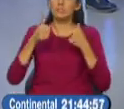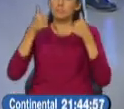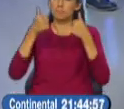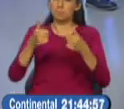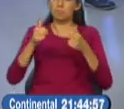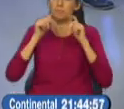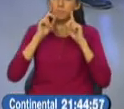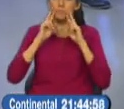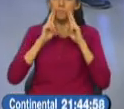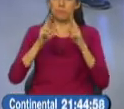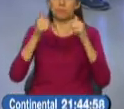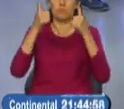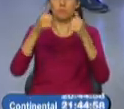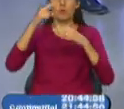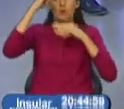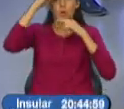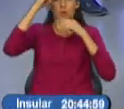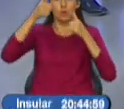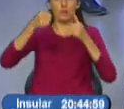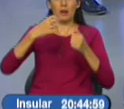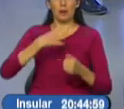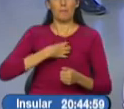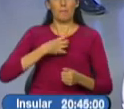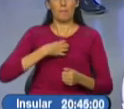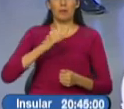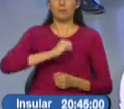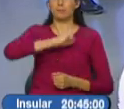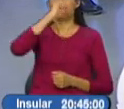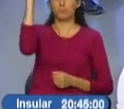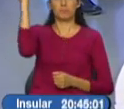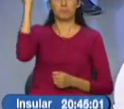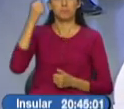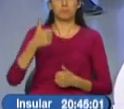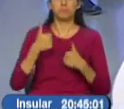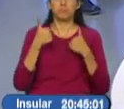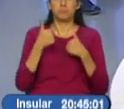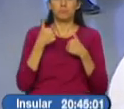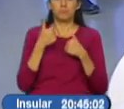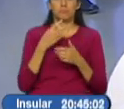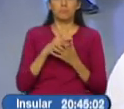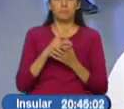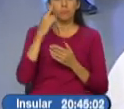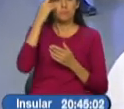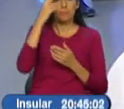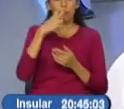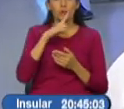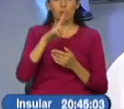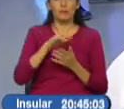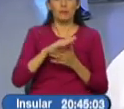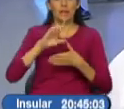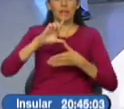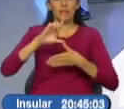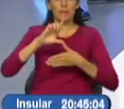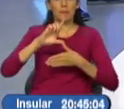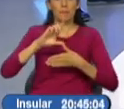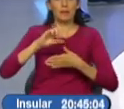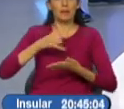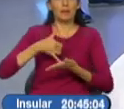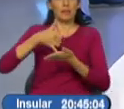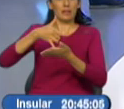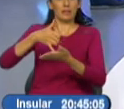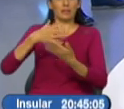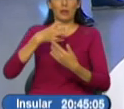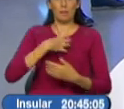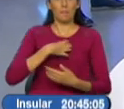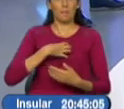buenas noticias Barcelona consiguió un triunfo en la ciudad de La Plata en un escenario muy complicado en Copa Libertadores de América donde alguna vez ya Barcelona